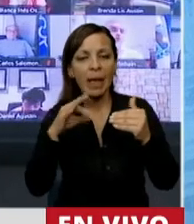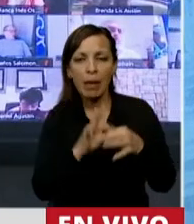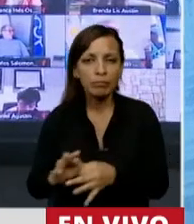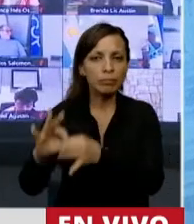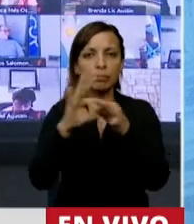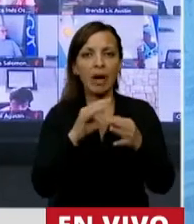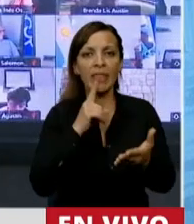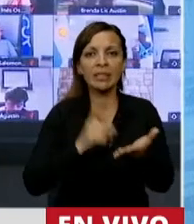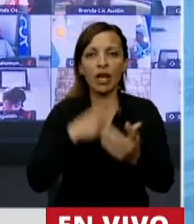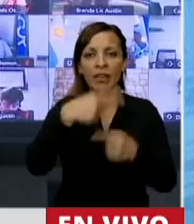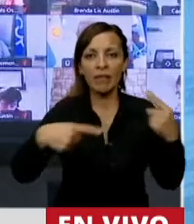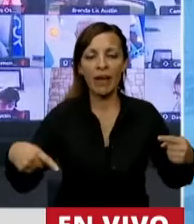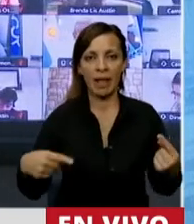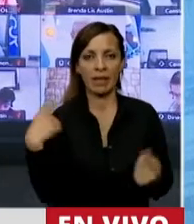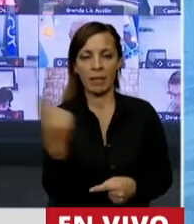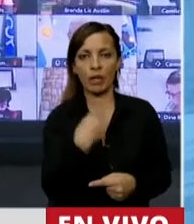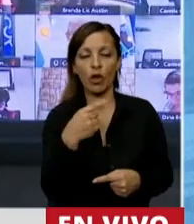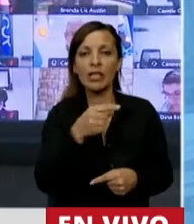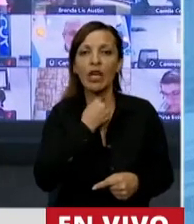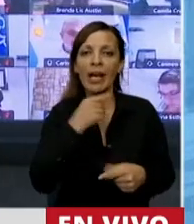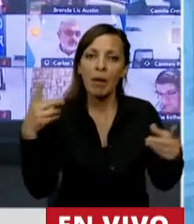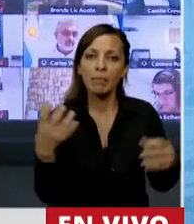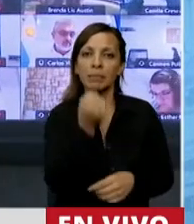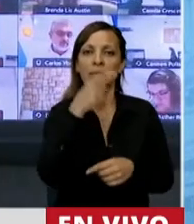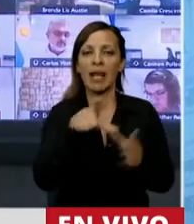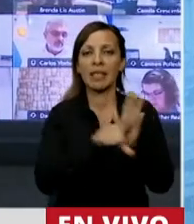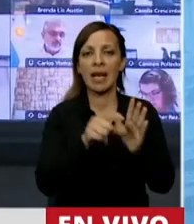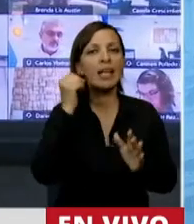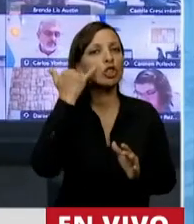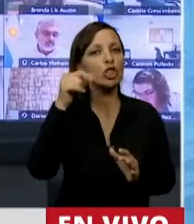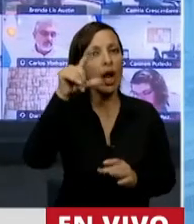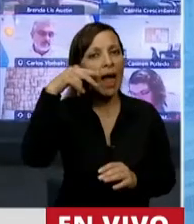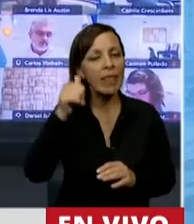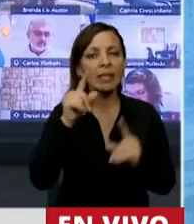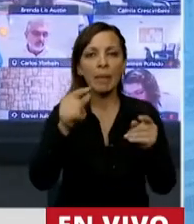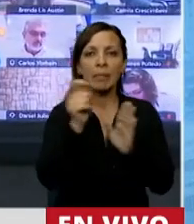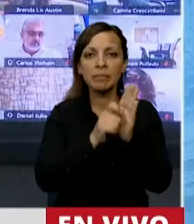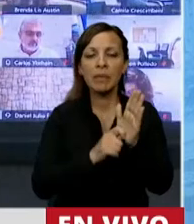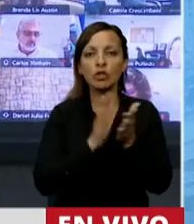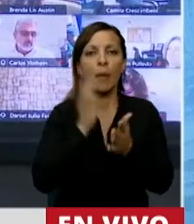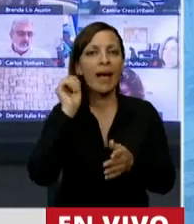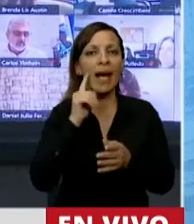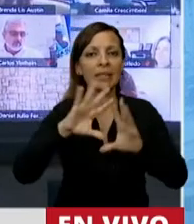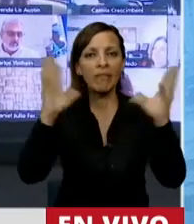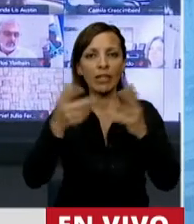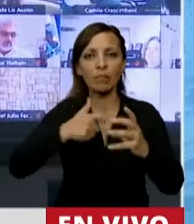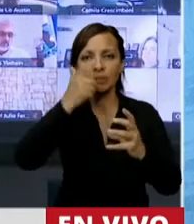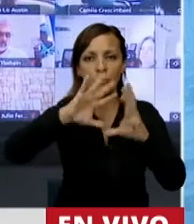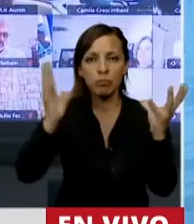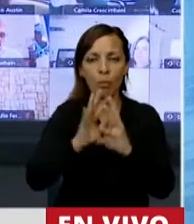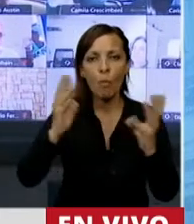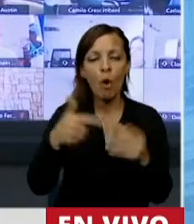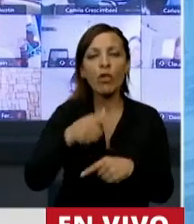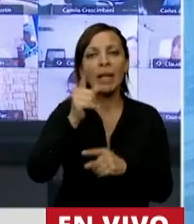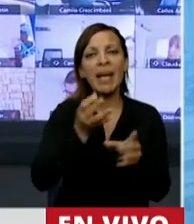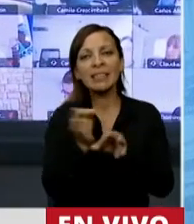todas las decisiones que tomamos. Eso es lo que queremos lograr con la ley Yolanda. También presentamos el inventario de gases de efecto invernadero, impulsamos la